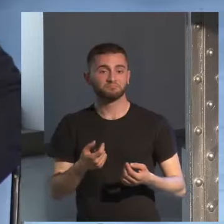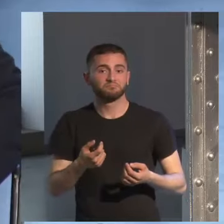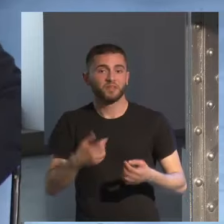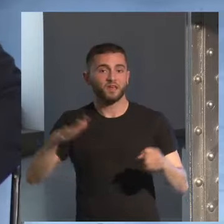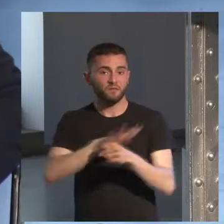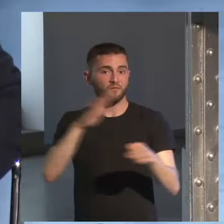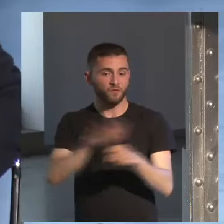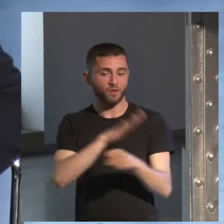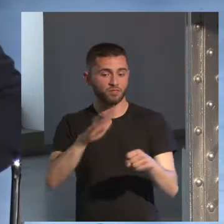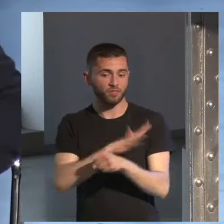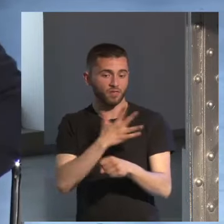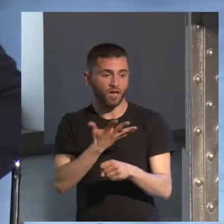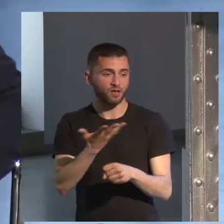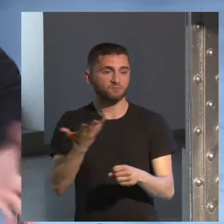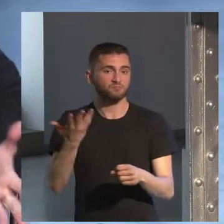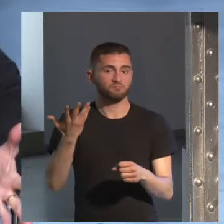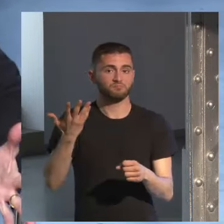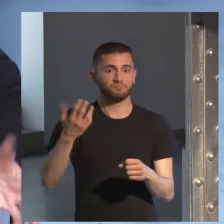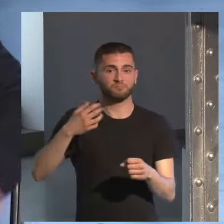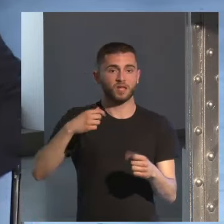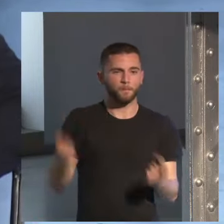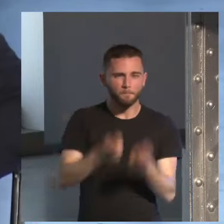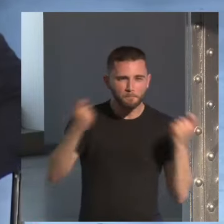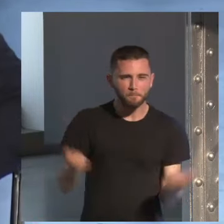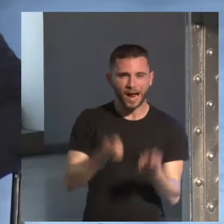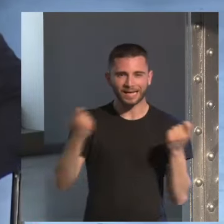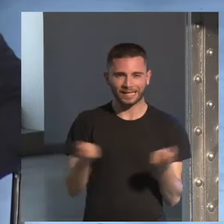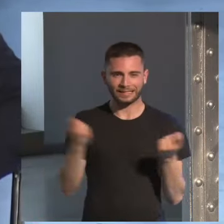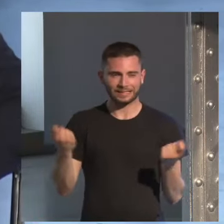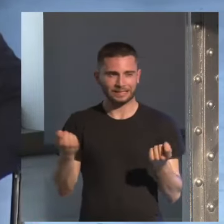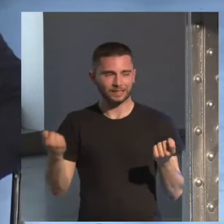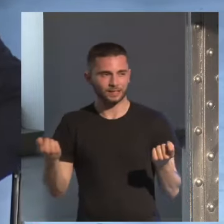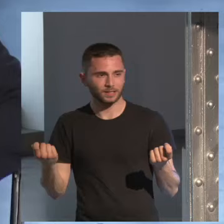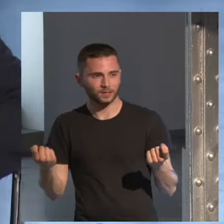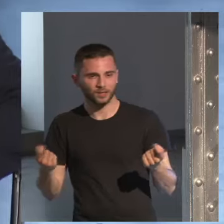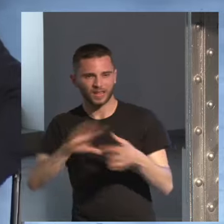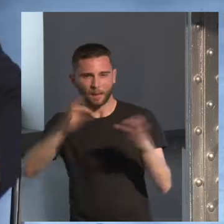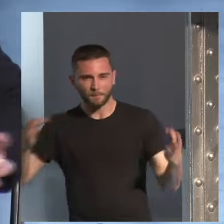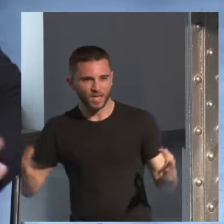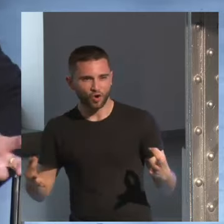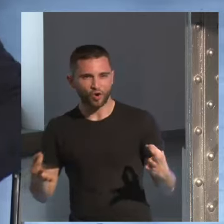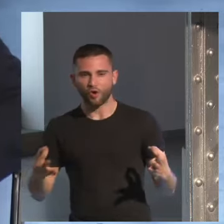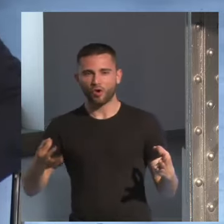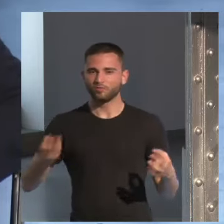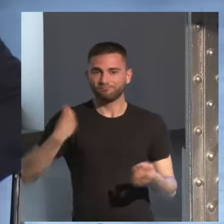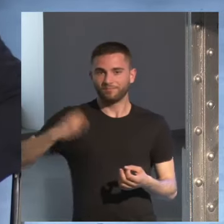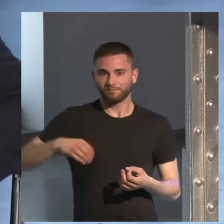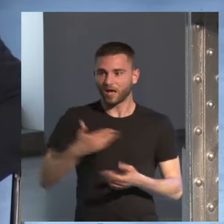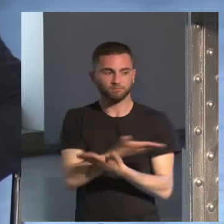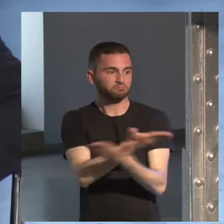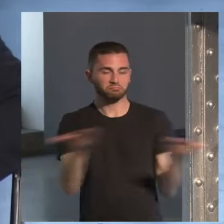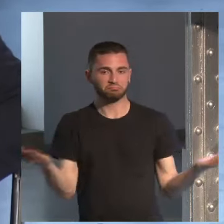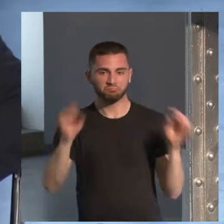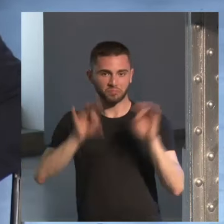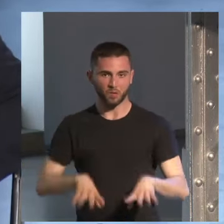influencias de marketing de influencia de amigos y del medio que cualquier otro